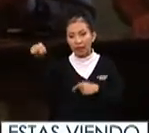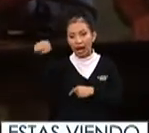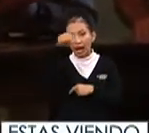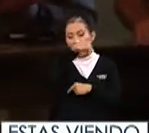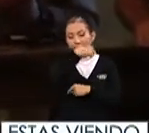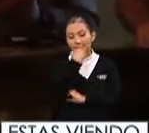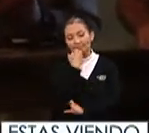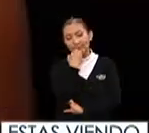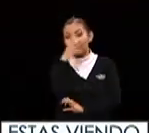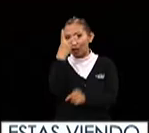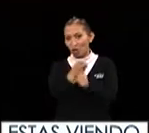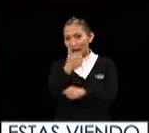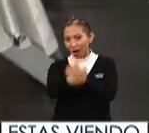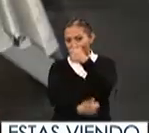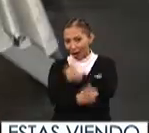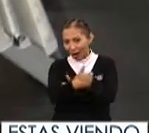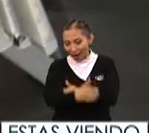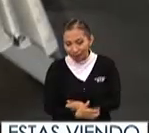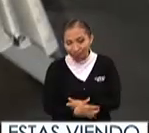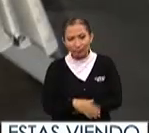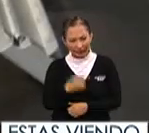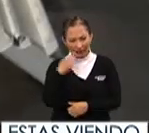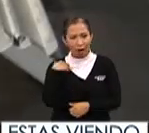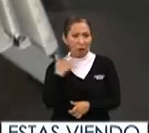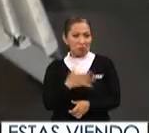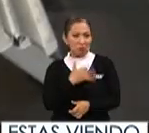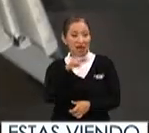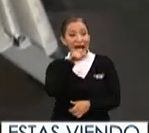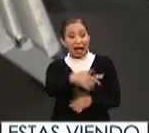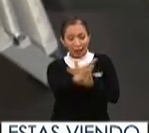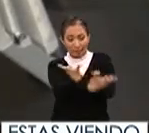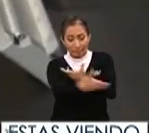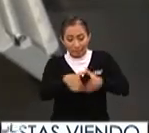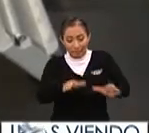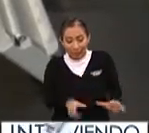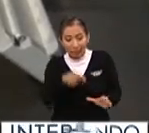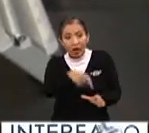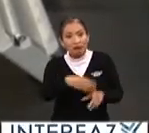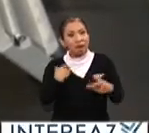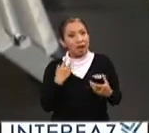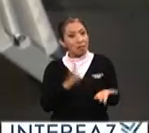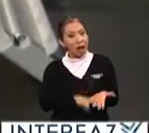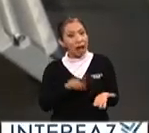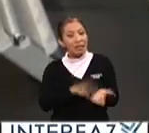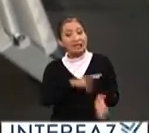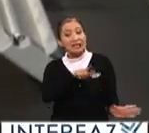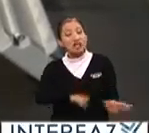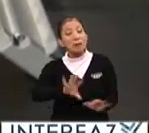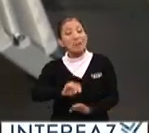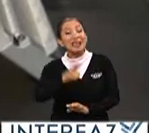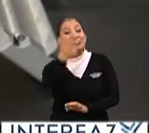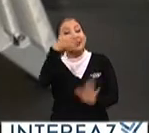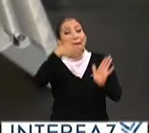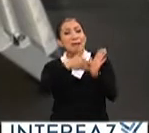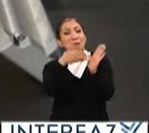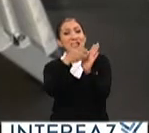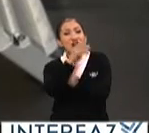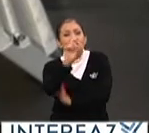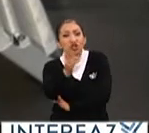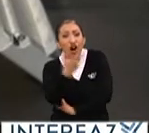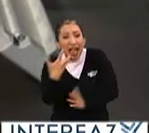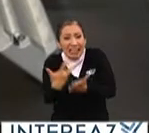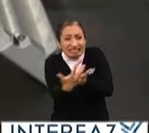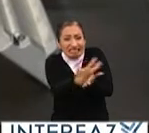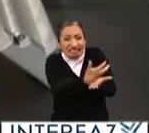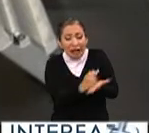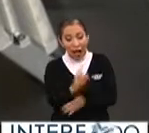lo que nos lleva nuestra segunda carrera aunque no lo parezca el empaquetar es un mercado que deja más de 797 mil millones de dólares